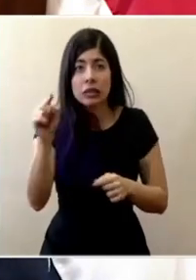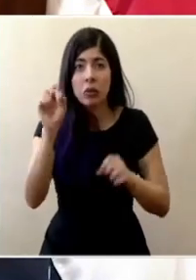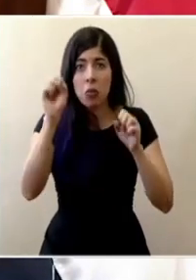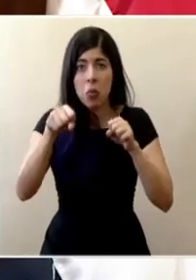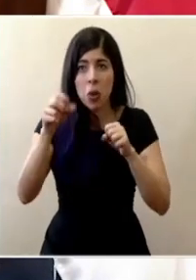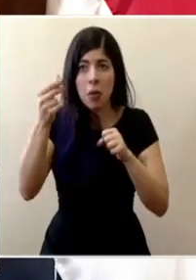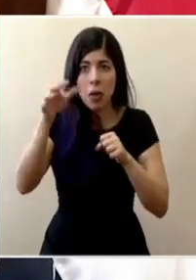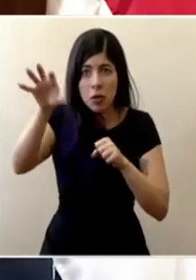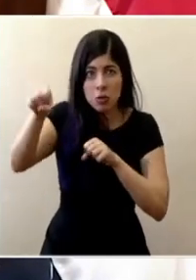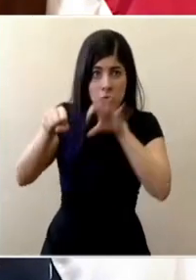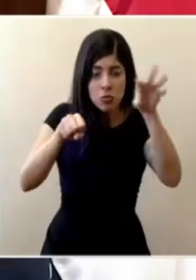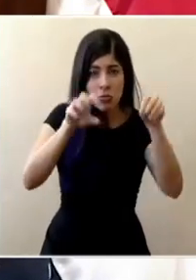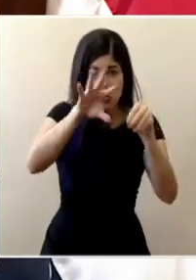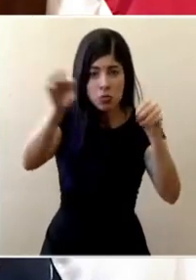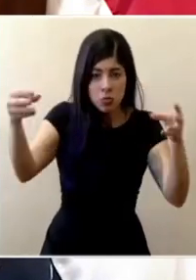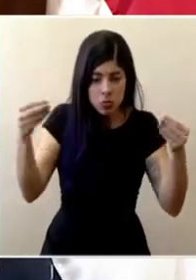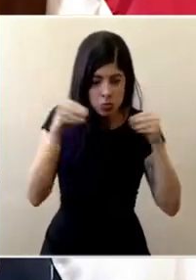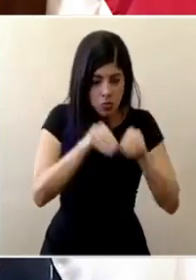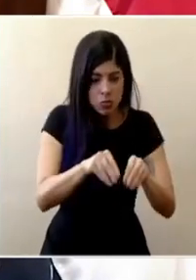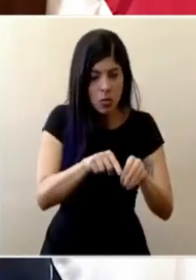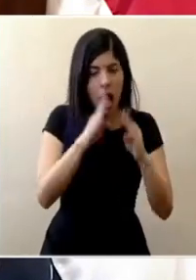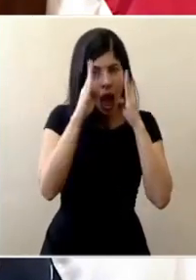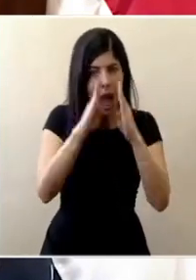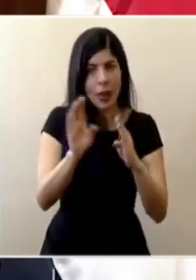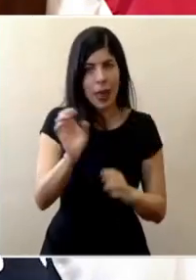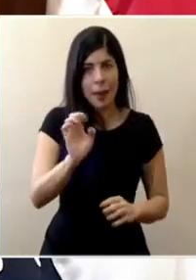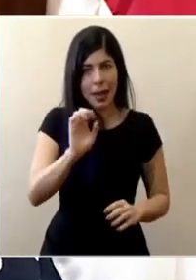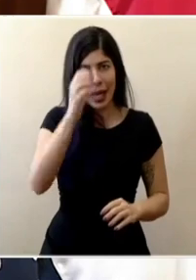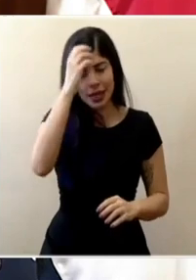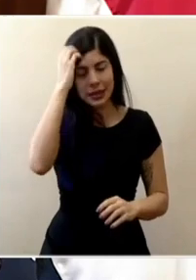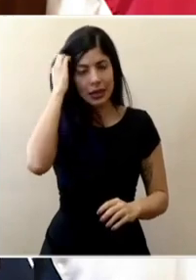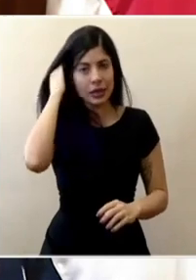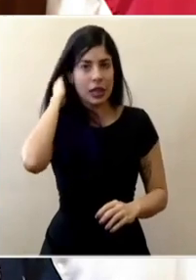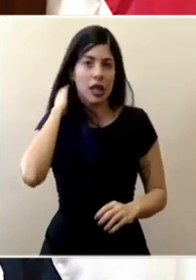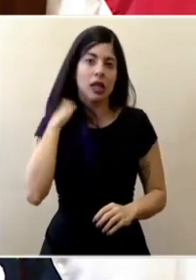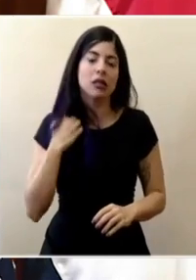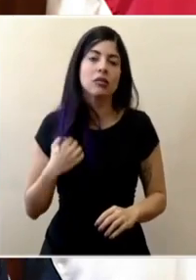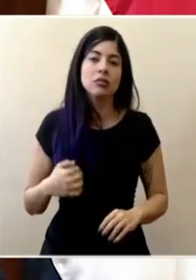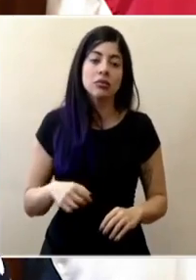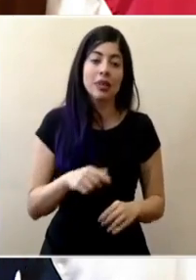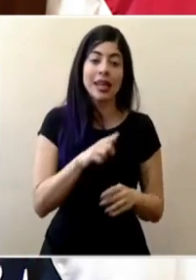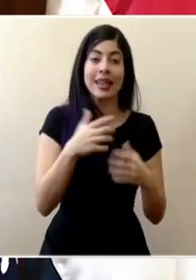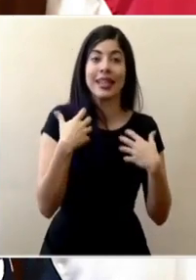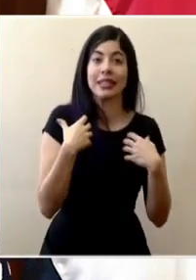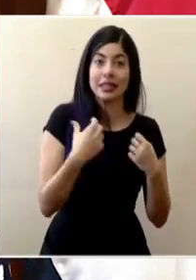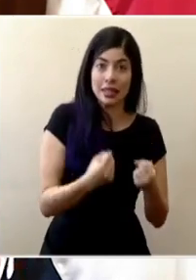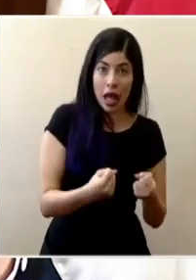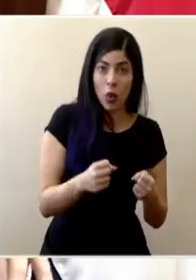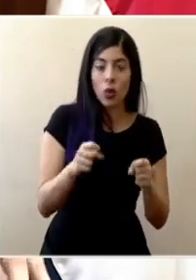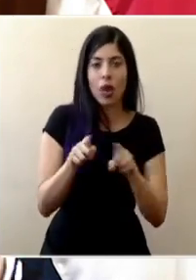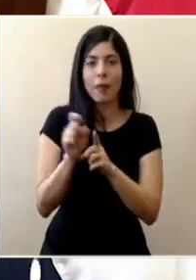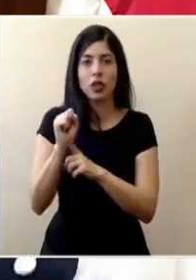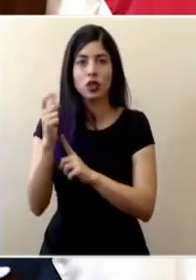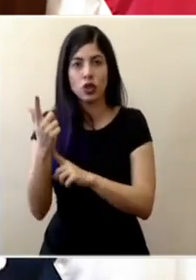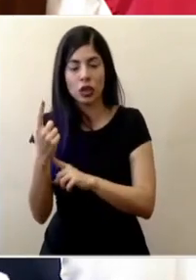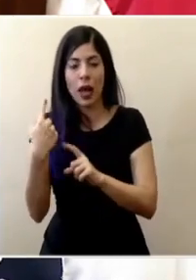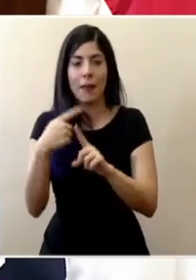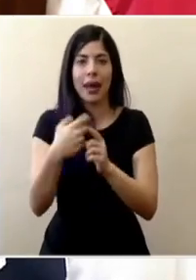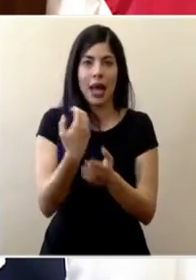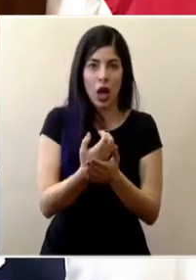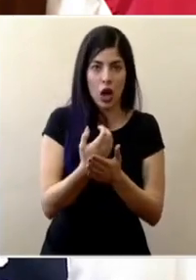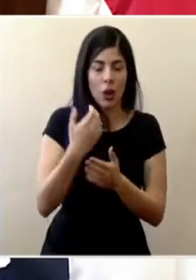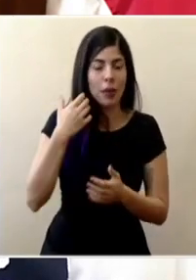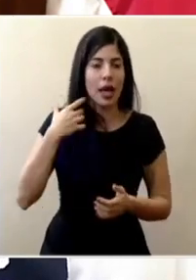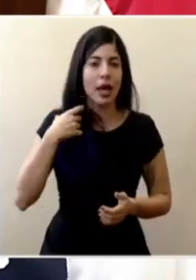redestinar y reasignar a lo que es la atención integral de la emergencia, tanto en su dimensión sanitaria, como social, como económica.